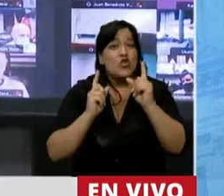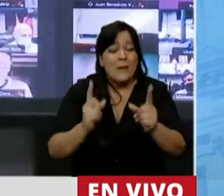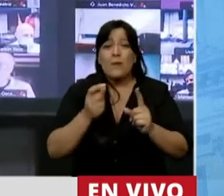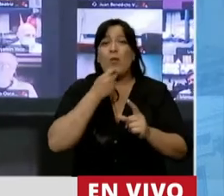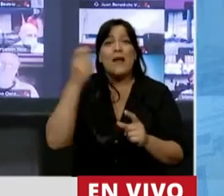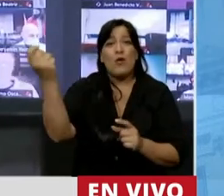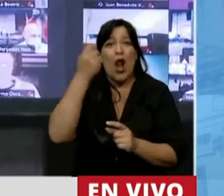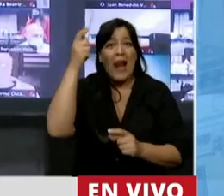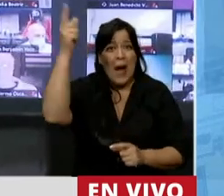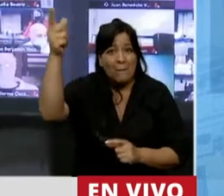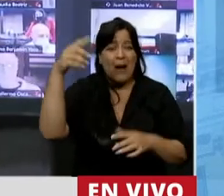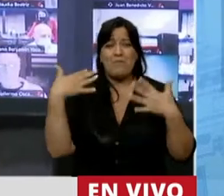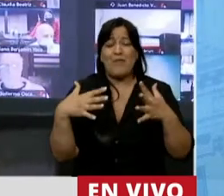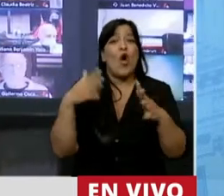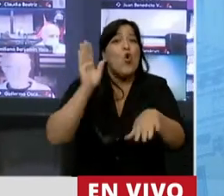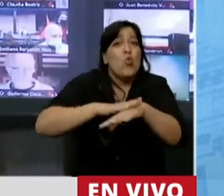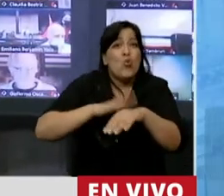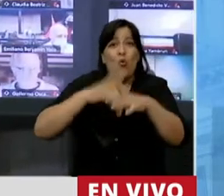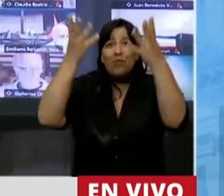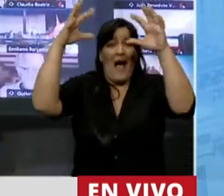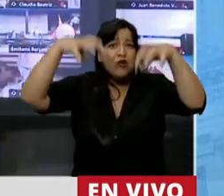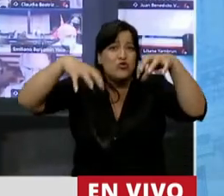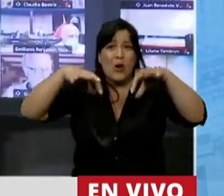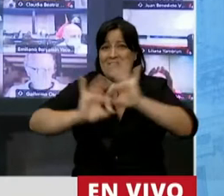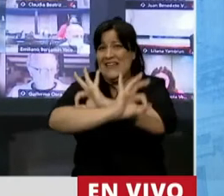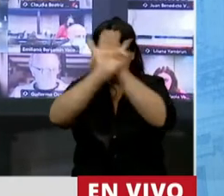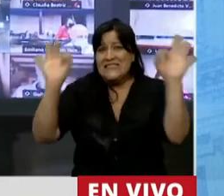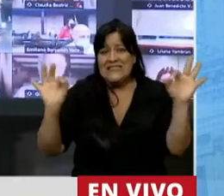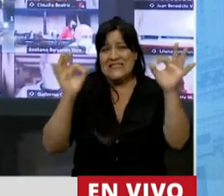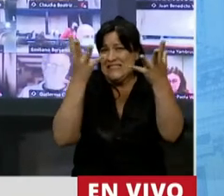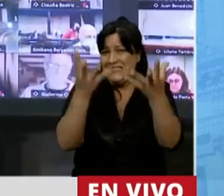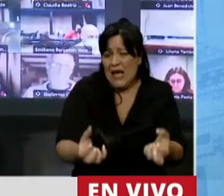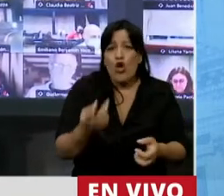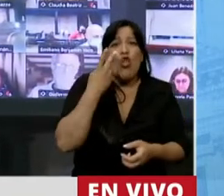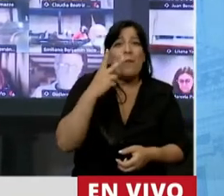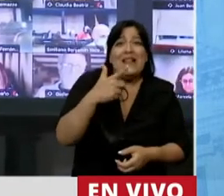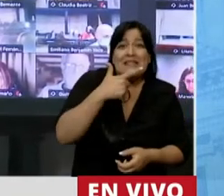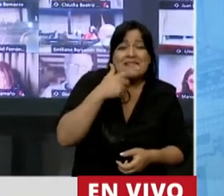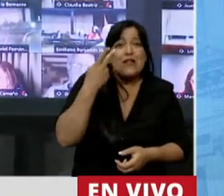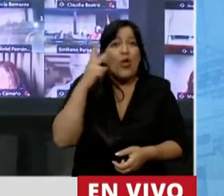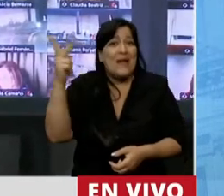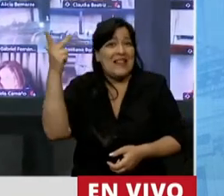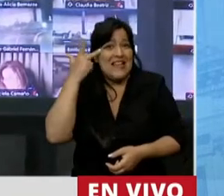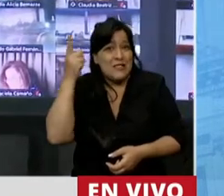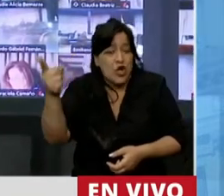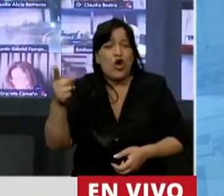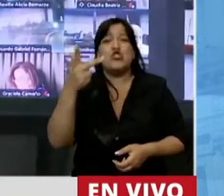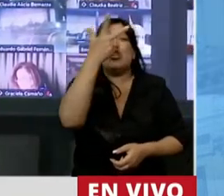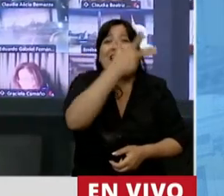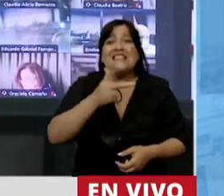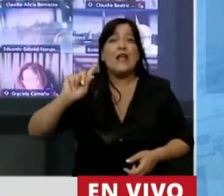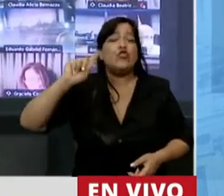Pampa, generados por la gran sequía en los años 2017 y 2018, más de 310